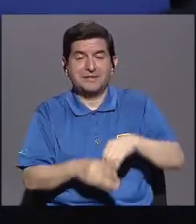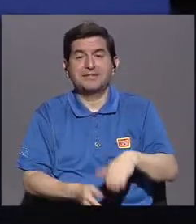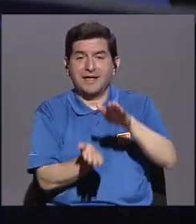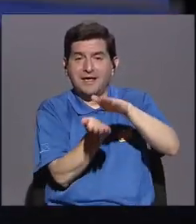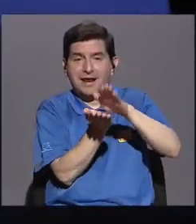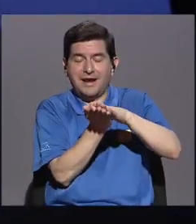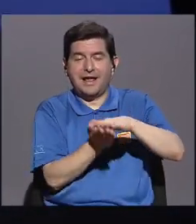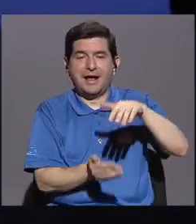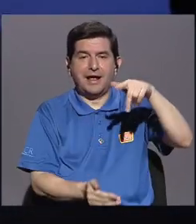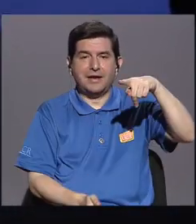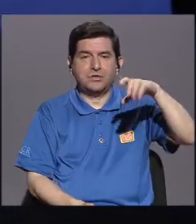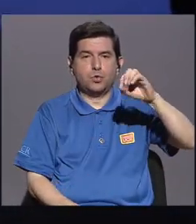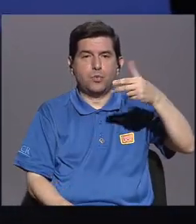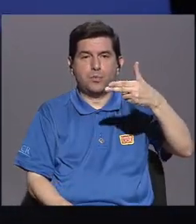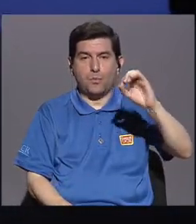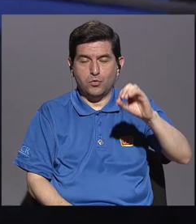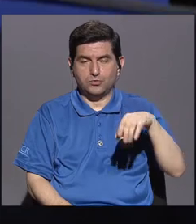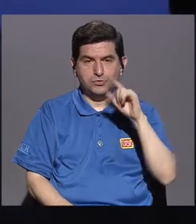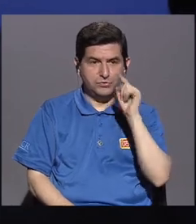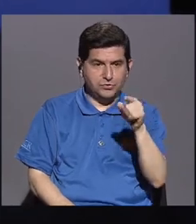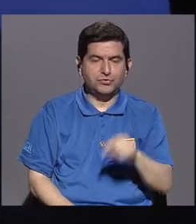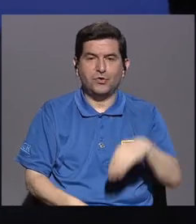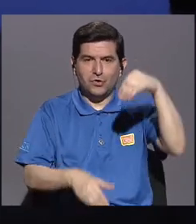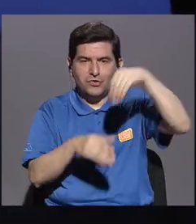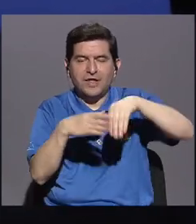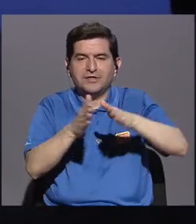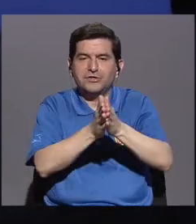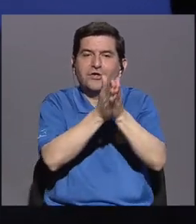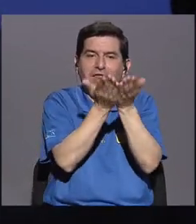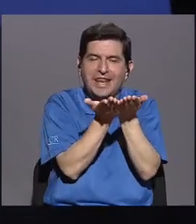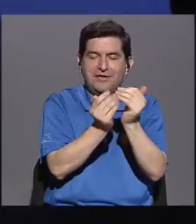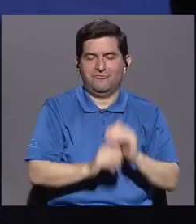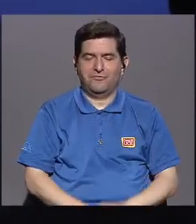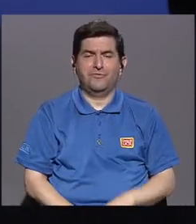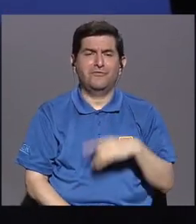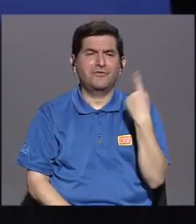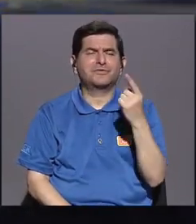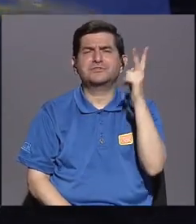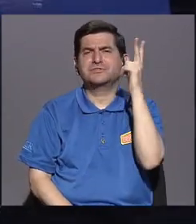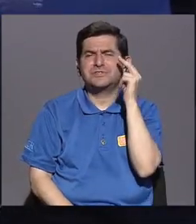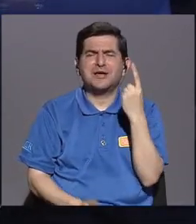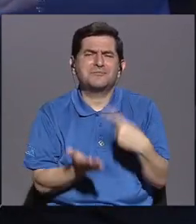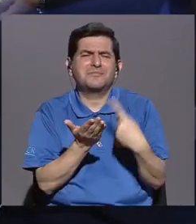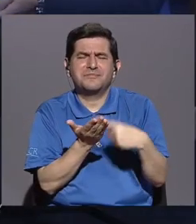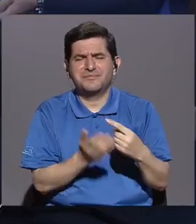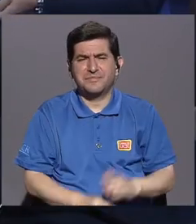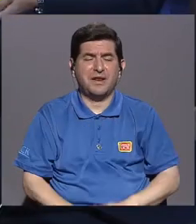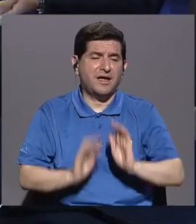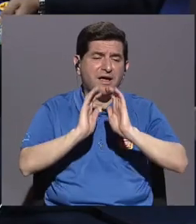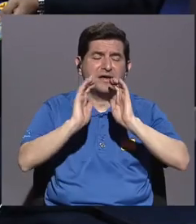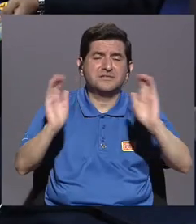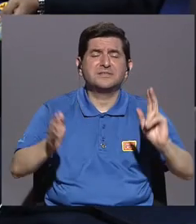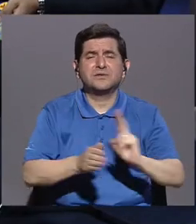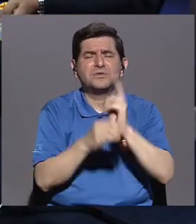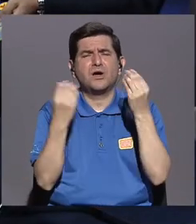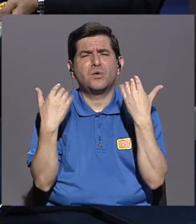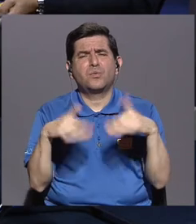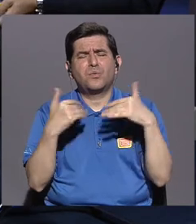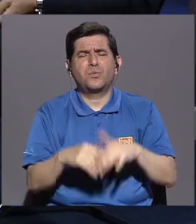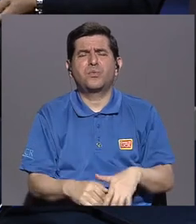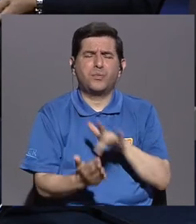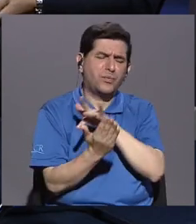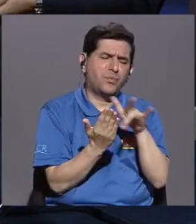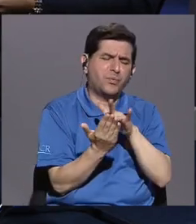personaje principal en La Carretica Cuentera, en las páginas de los libros. Porque siempre se escucha este debate, bueno, es que los niños están usando mucha